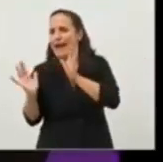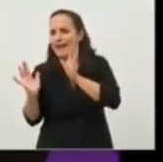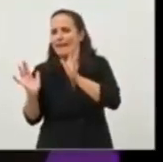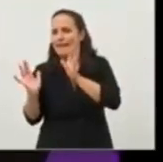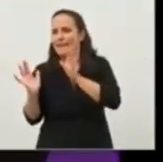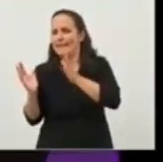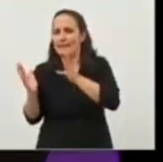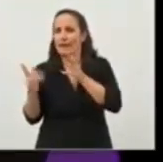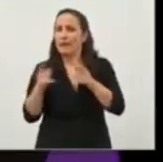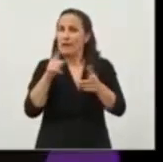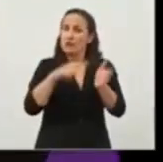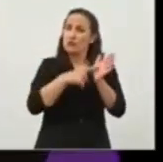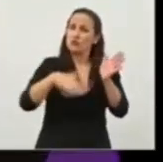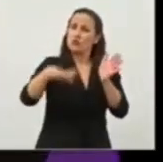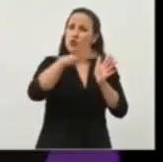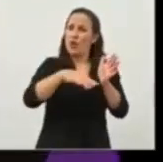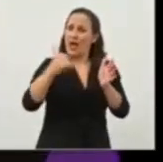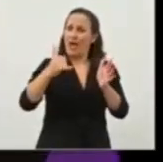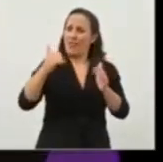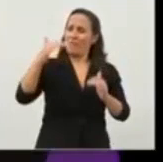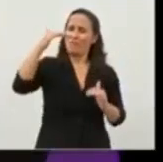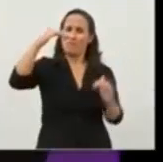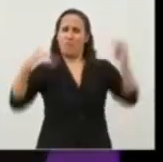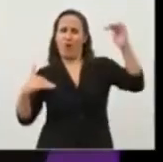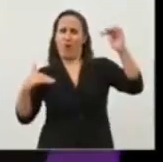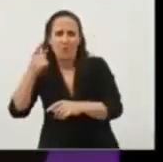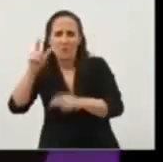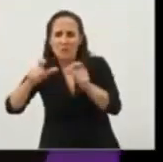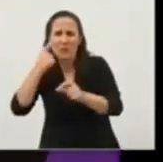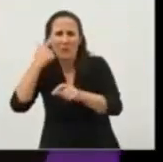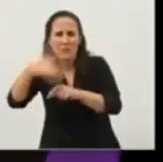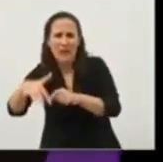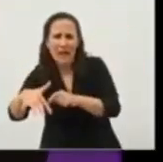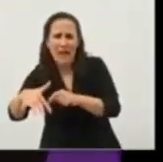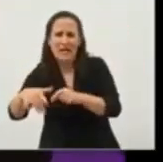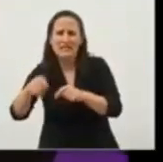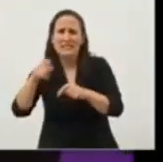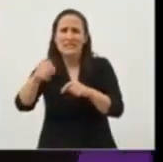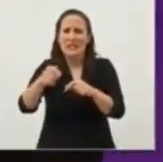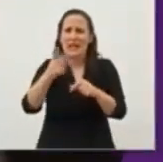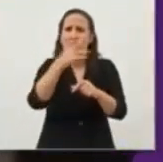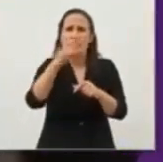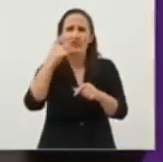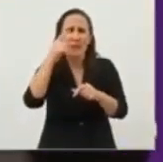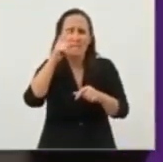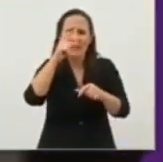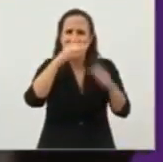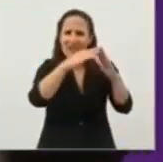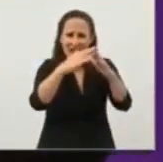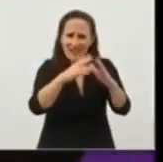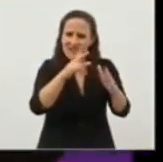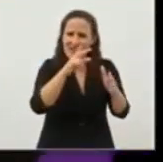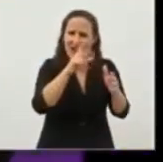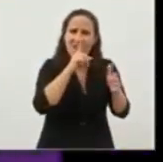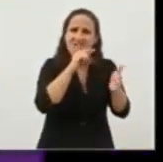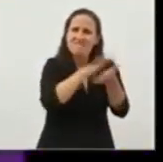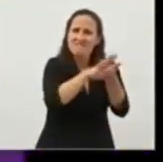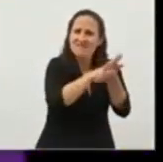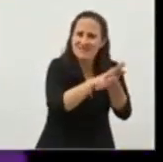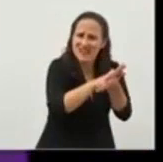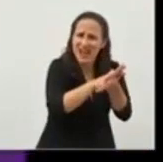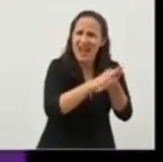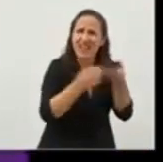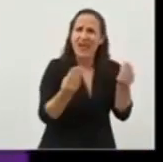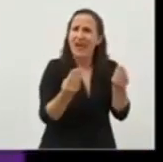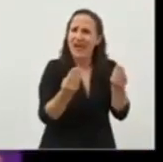vemos, una ciudad tan desigual, donde viviendas precarias, cuantas mil viviendas deshabitadas, tiene que ver con que hubo un gran negocio del